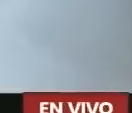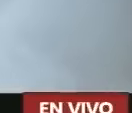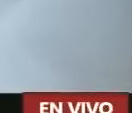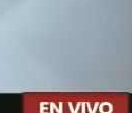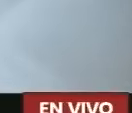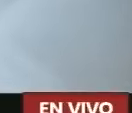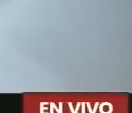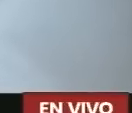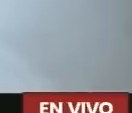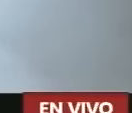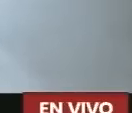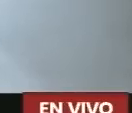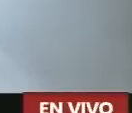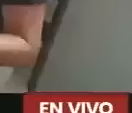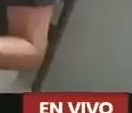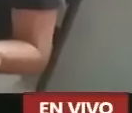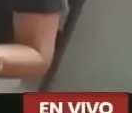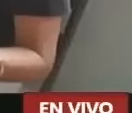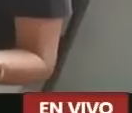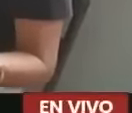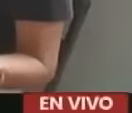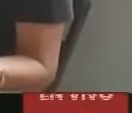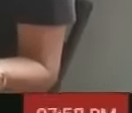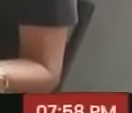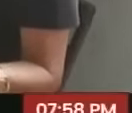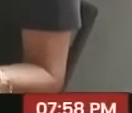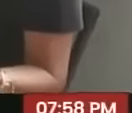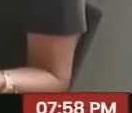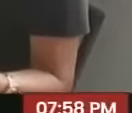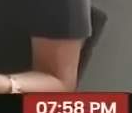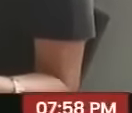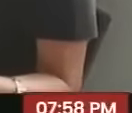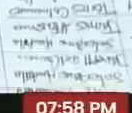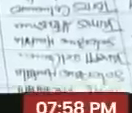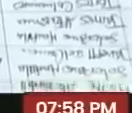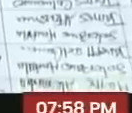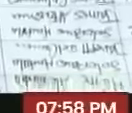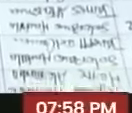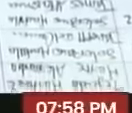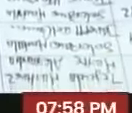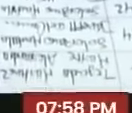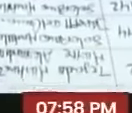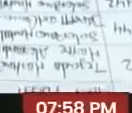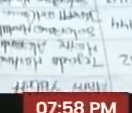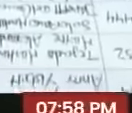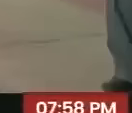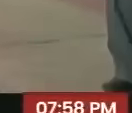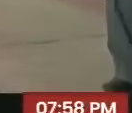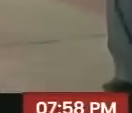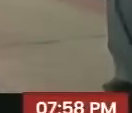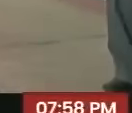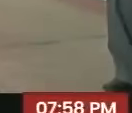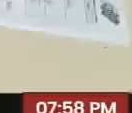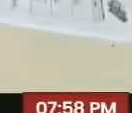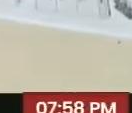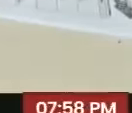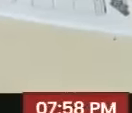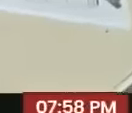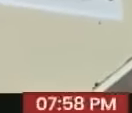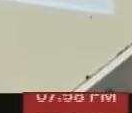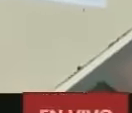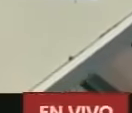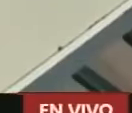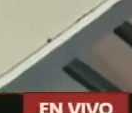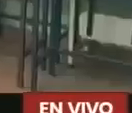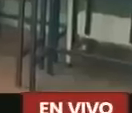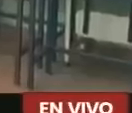Nosotros nos sentimos Verdad realmente Complacidos De que el gobierno Nos dé la oportunidad De decirle Cuál es Nuestra necesidad